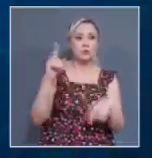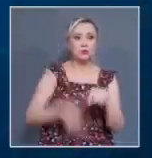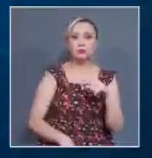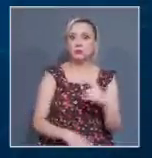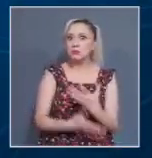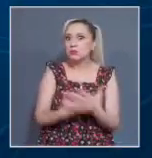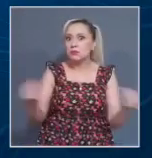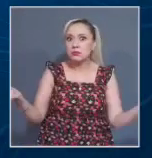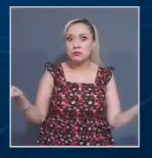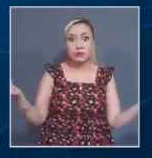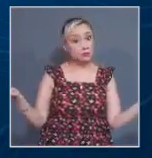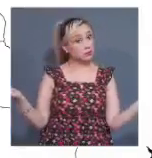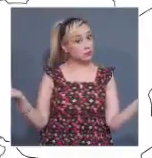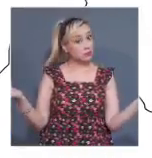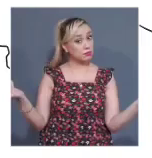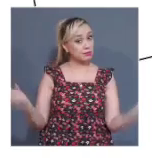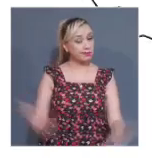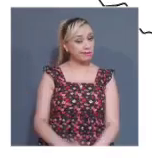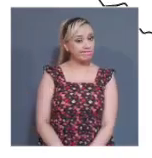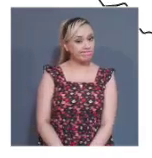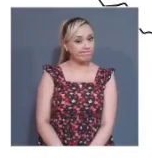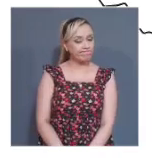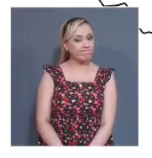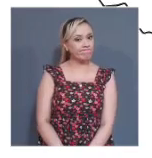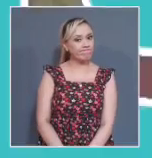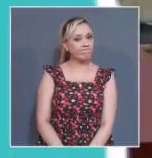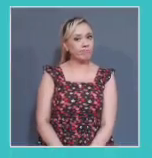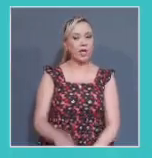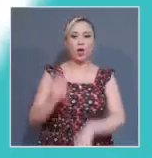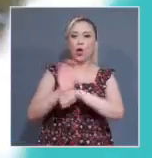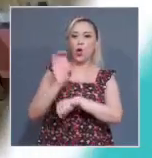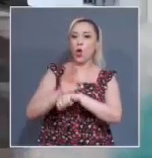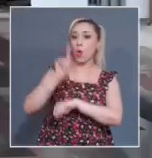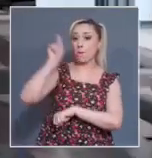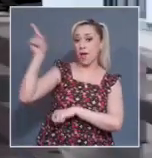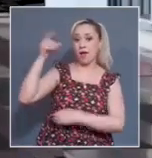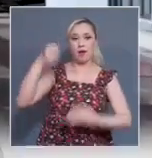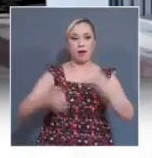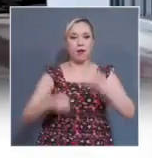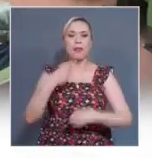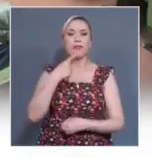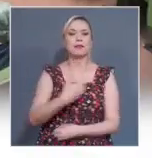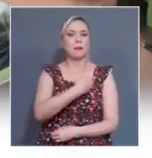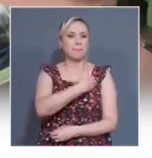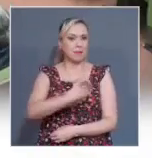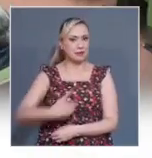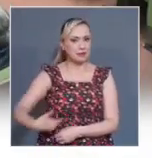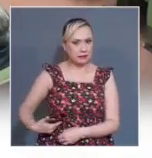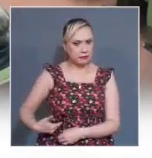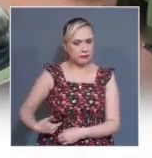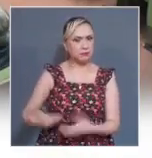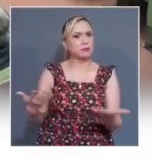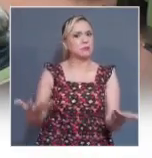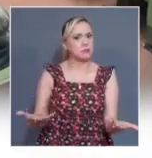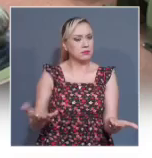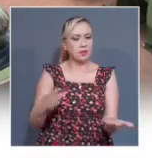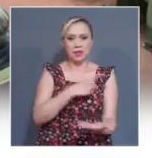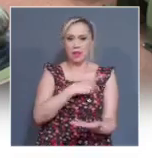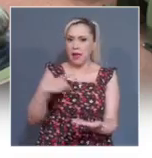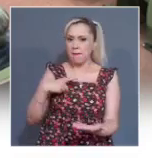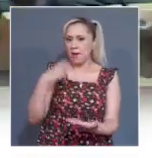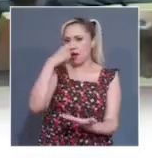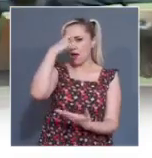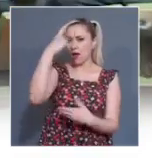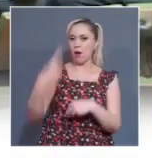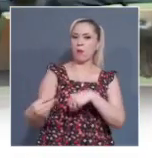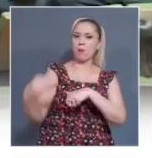En Colombia, la Corte Constitucional resolvió que la Presidencia de la República debe crear un programa social enfocado